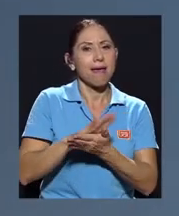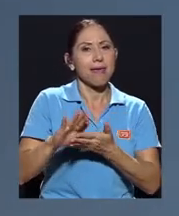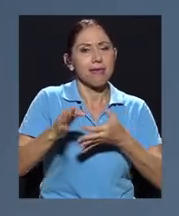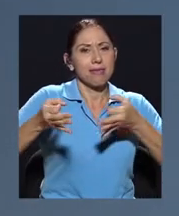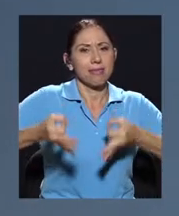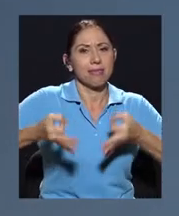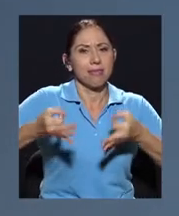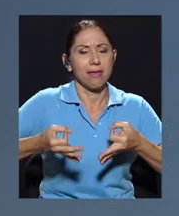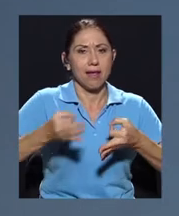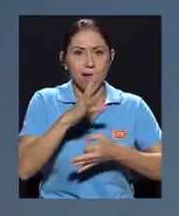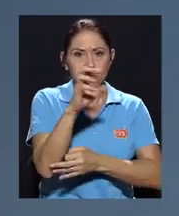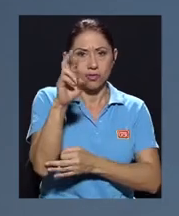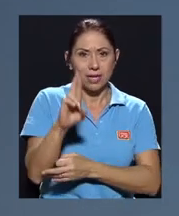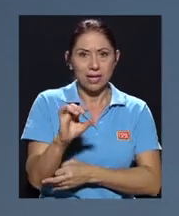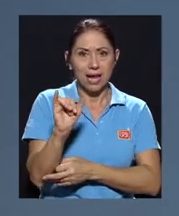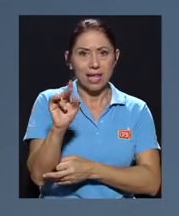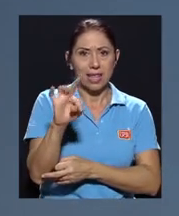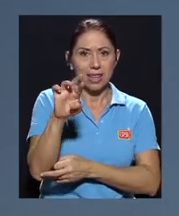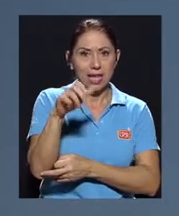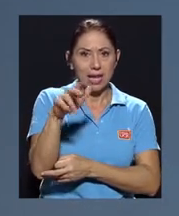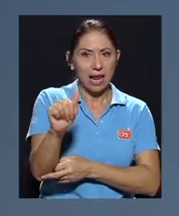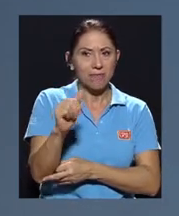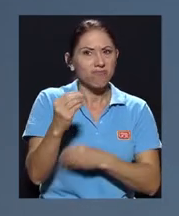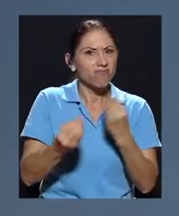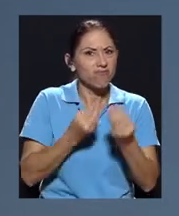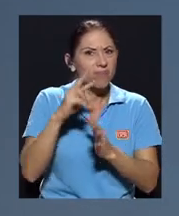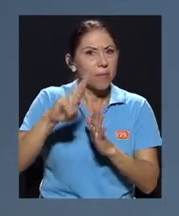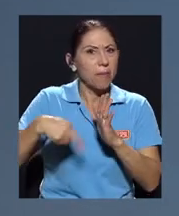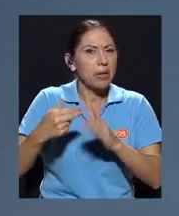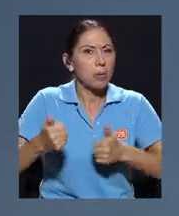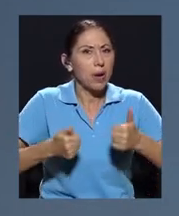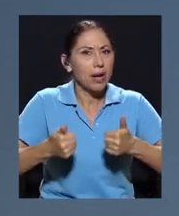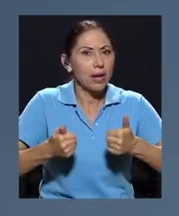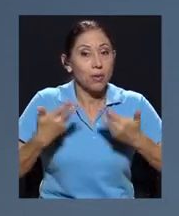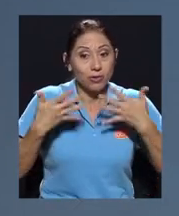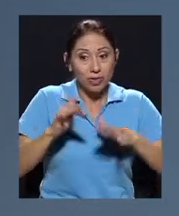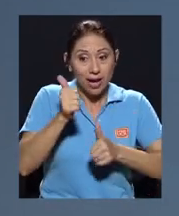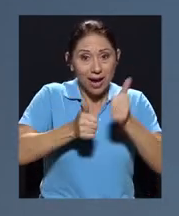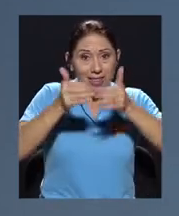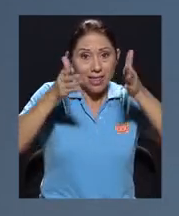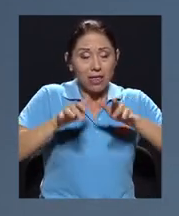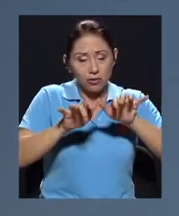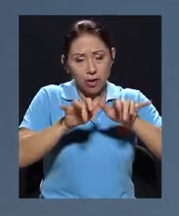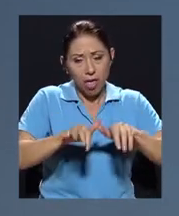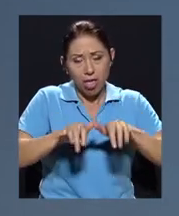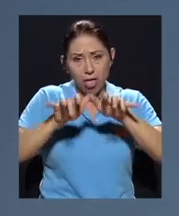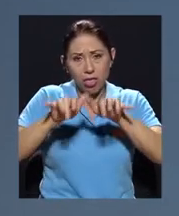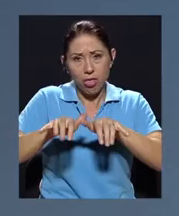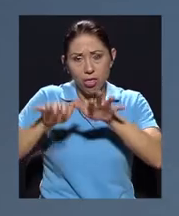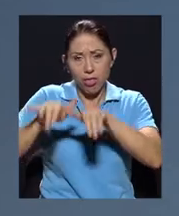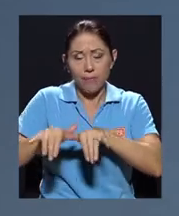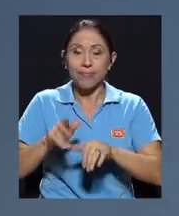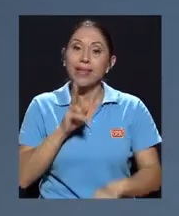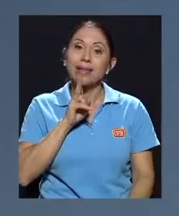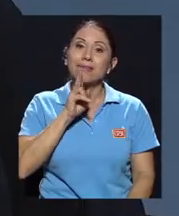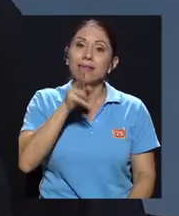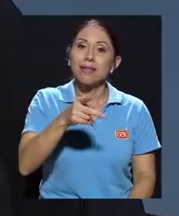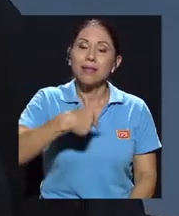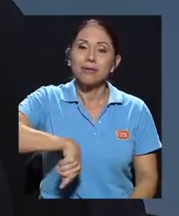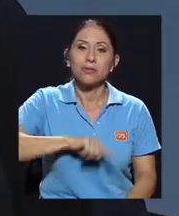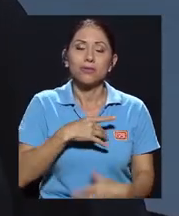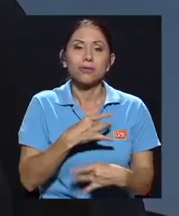que los candidatos inician ese completar los formularios? Pues en realidad a nosotros nos interesa